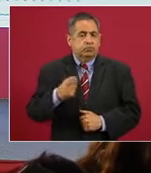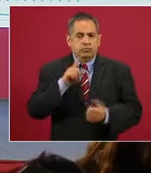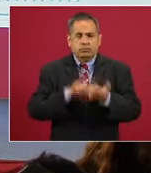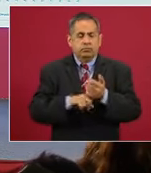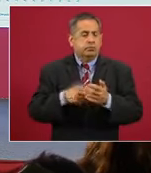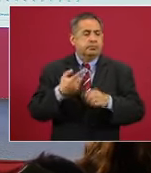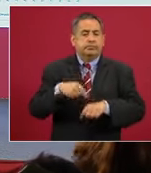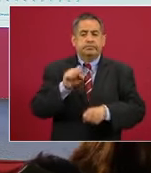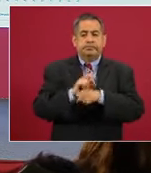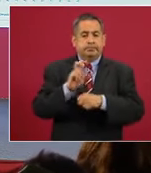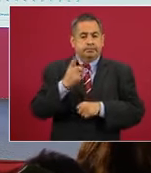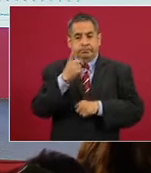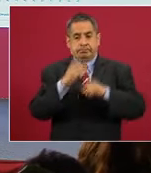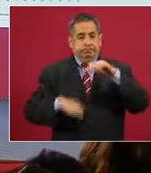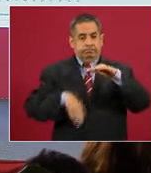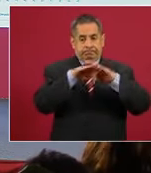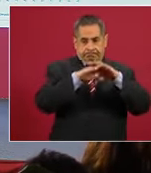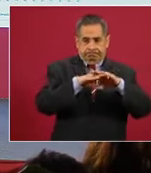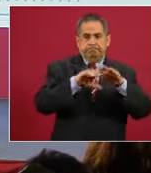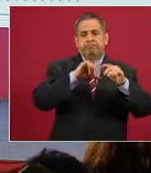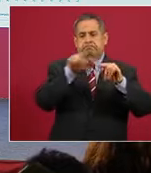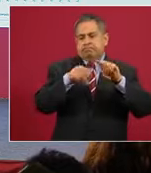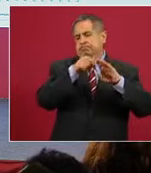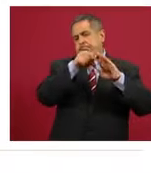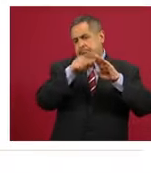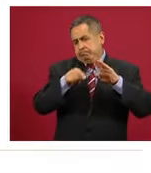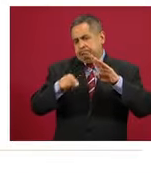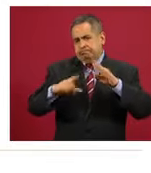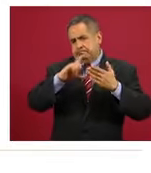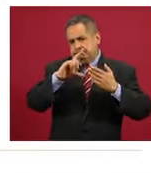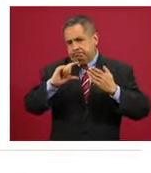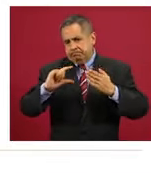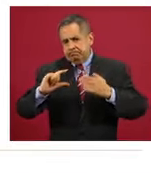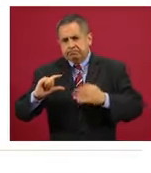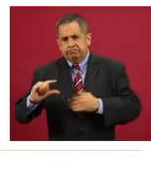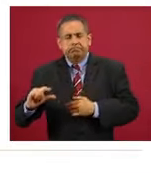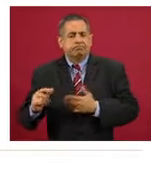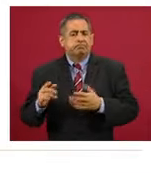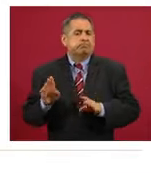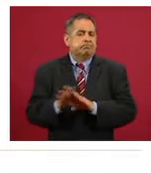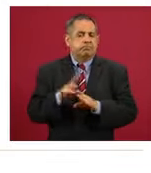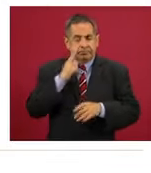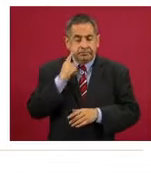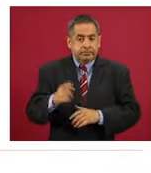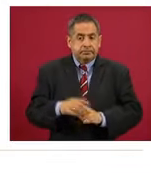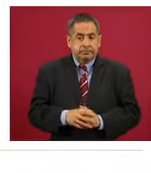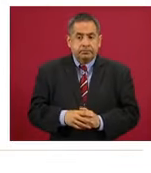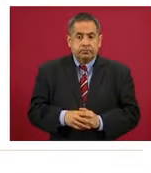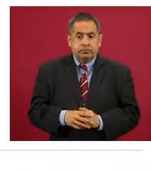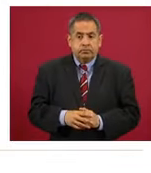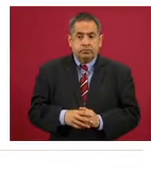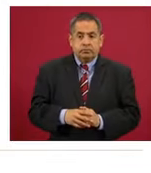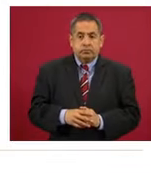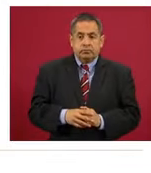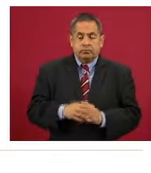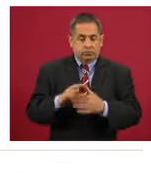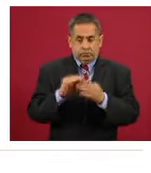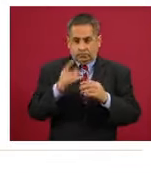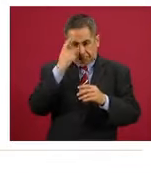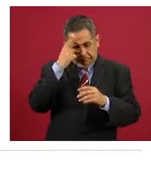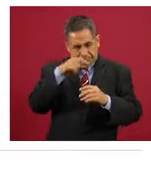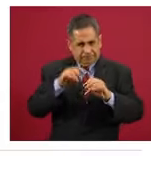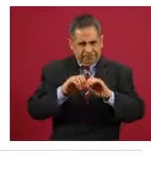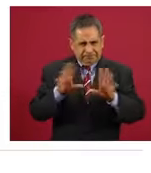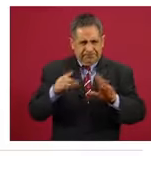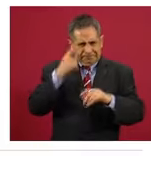31, desde entonces tiene una tendencia de descenso. Quiero destacar, para tener claro